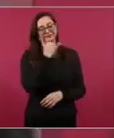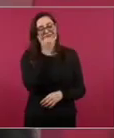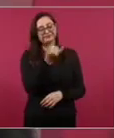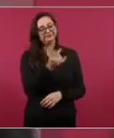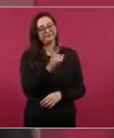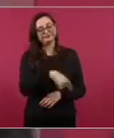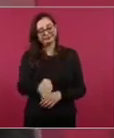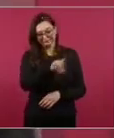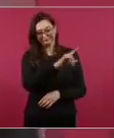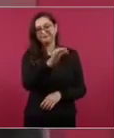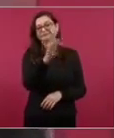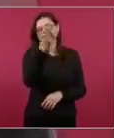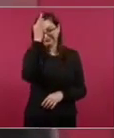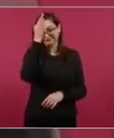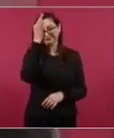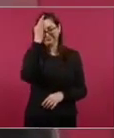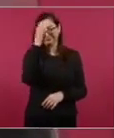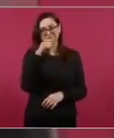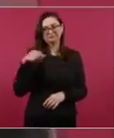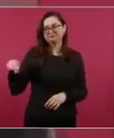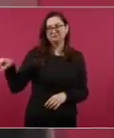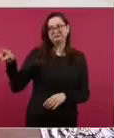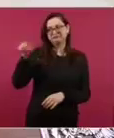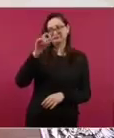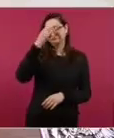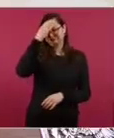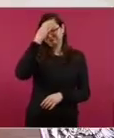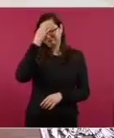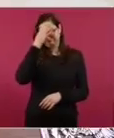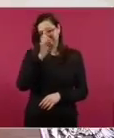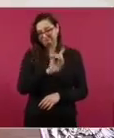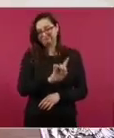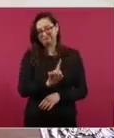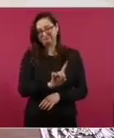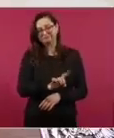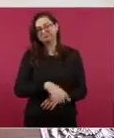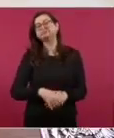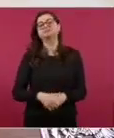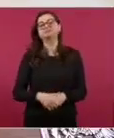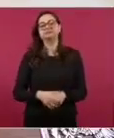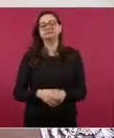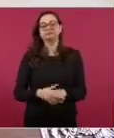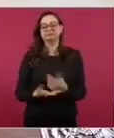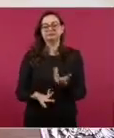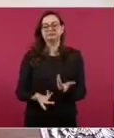es el que piensa que el pueblo es tonto, porque esto ya cambió completamente.